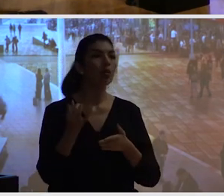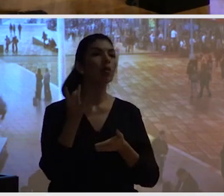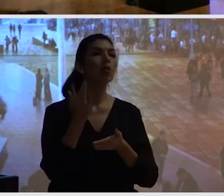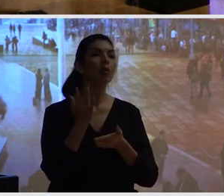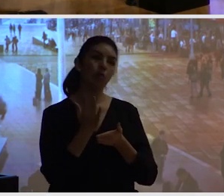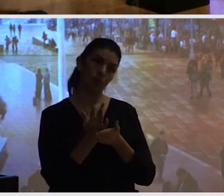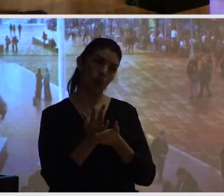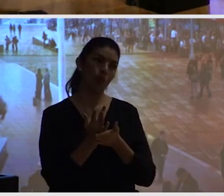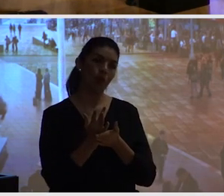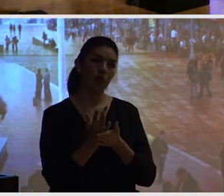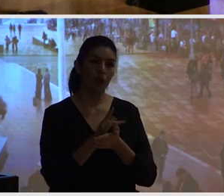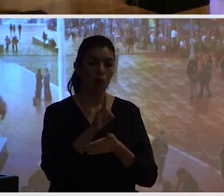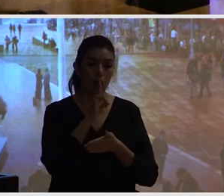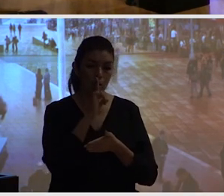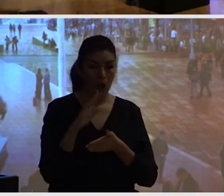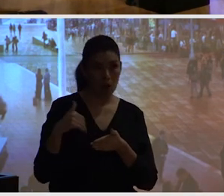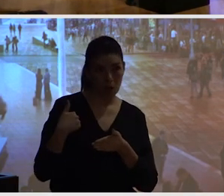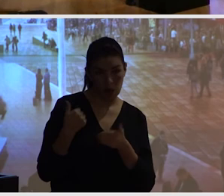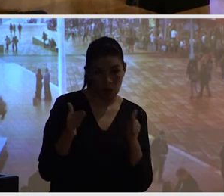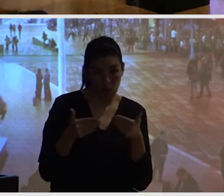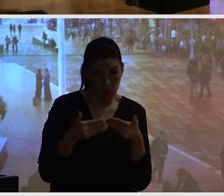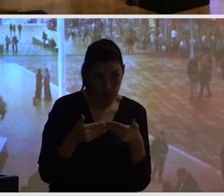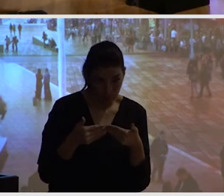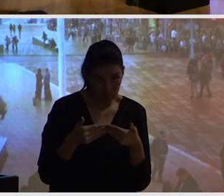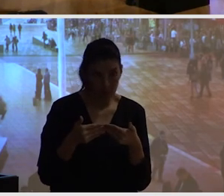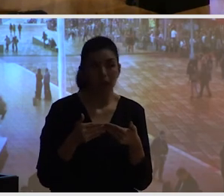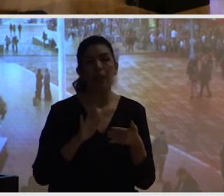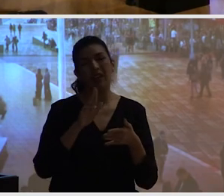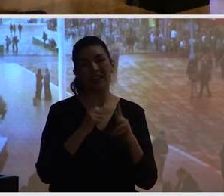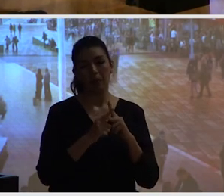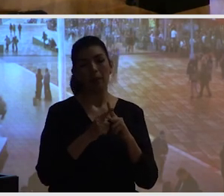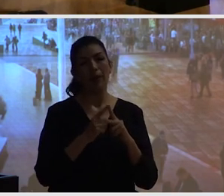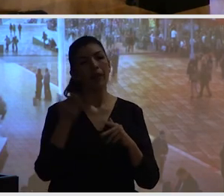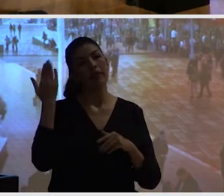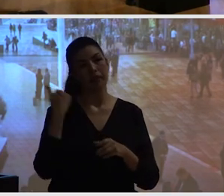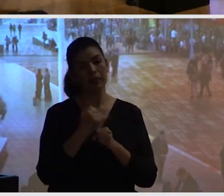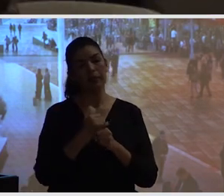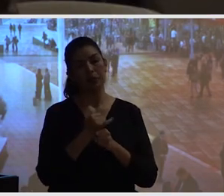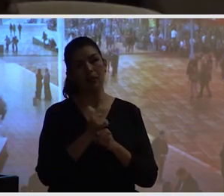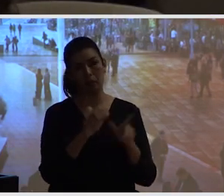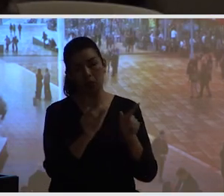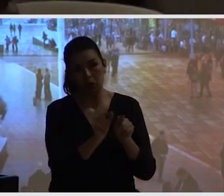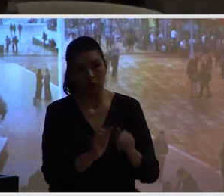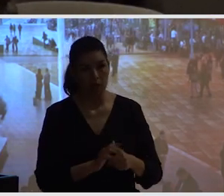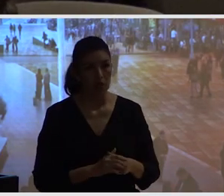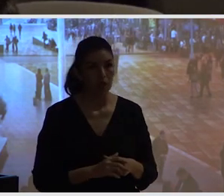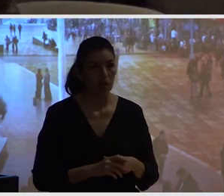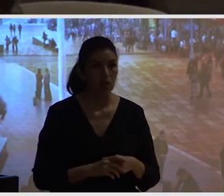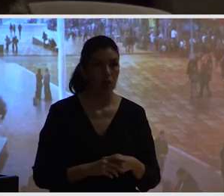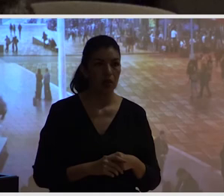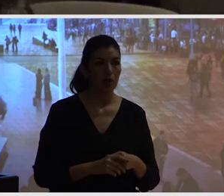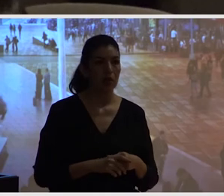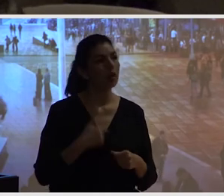database porque aún no hemos entendido muy bien cómo abrirlo a todos y qué hacer con todos estos datos cómo enfrentas cómo